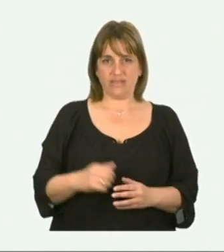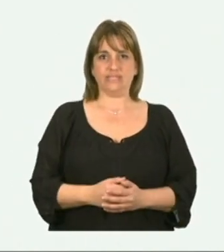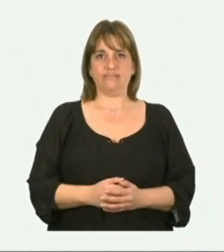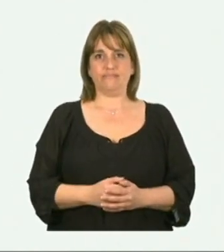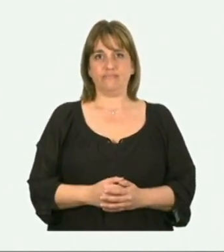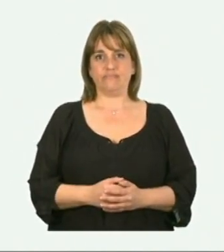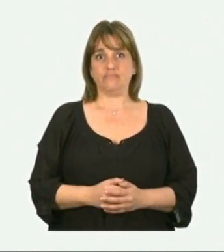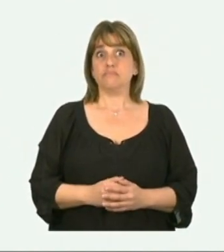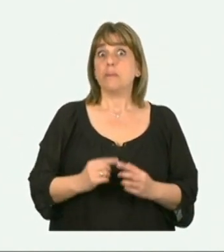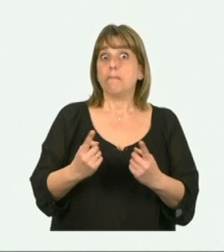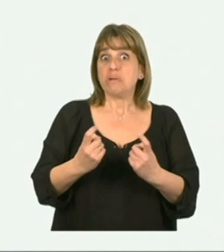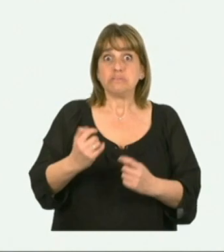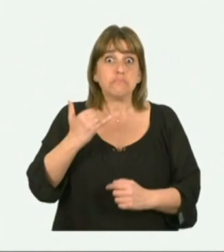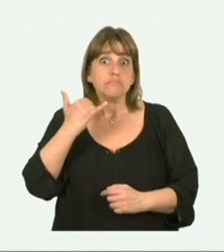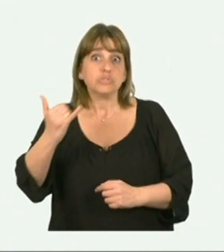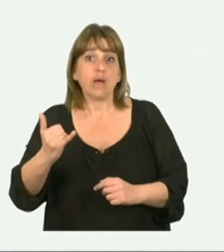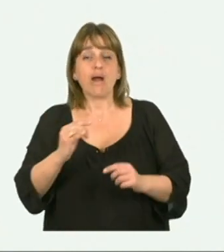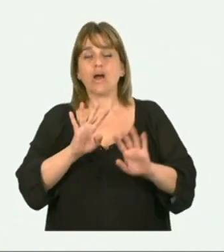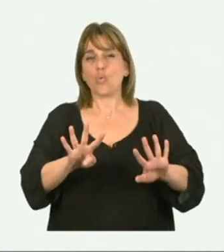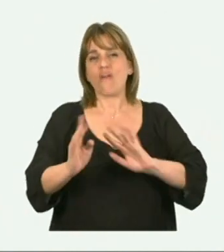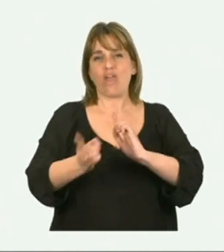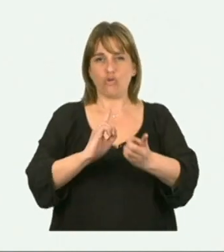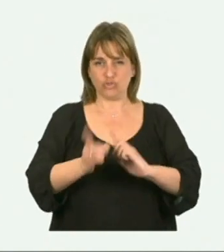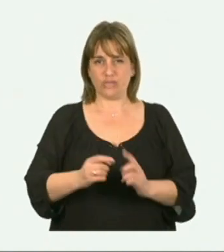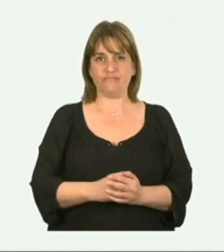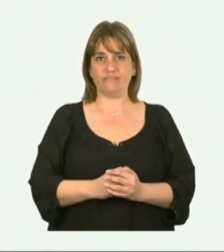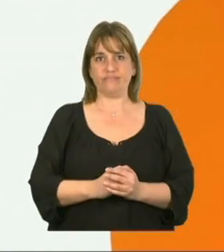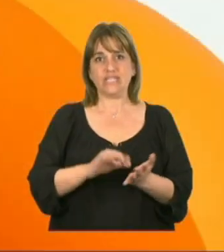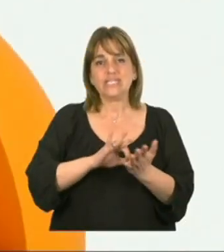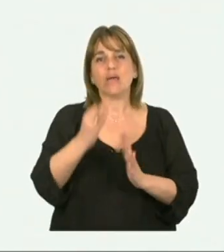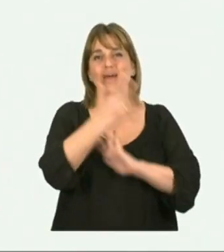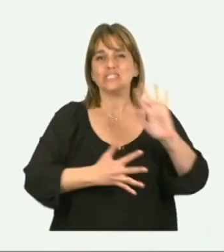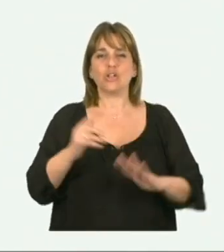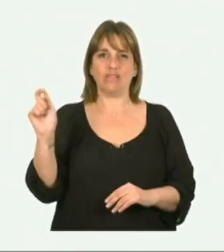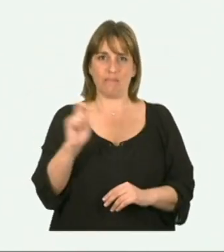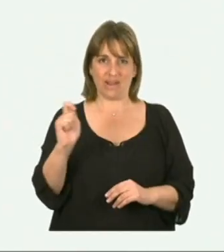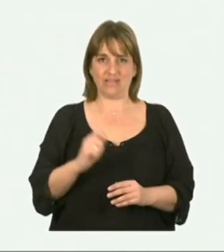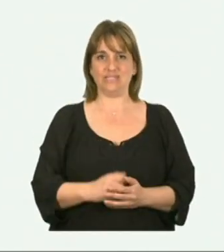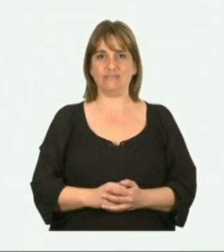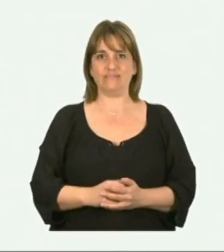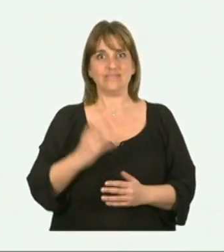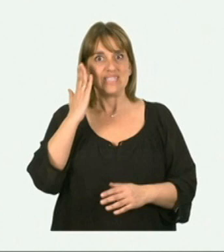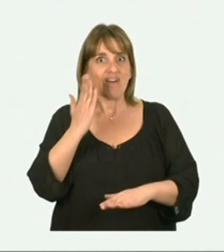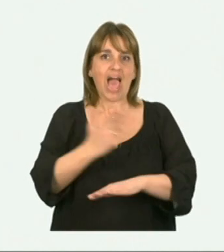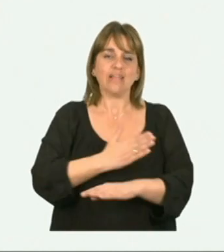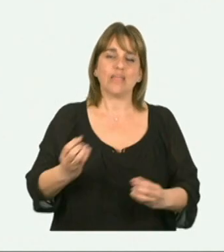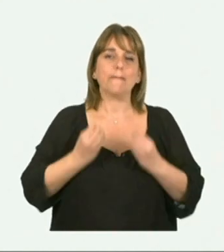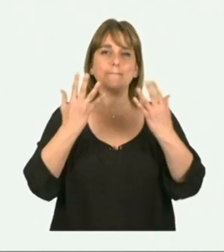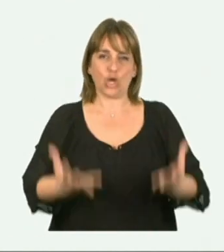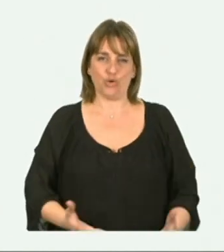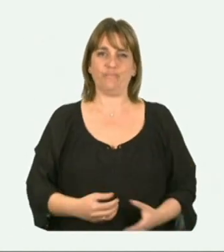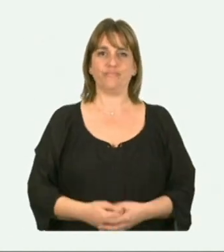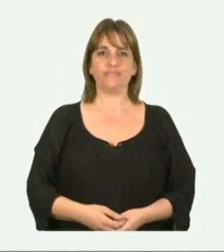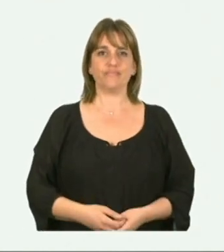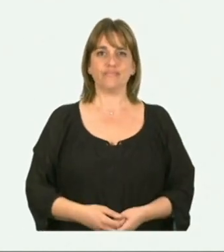autoridades. En caso de ser necesario, llama al 911. SINAE, Sistema Nacional de Emergencias. Prepararse hace la